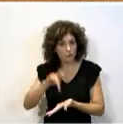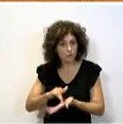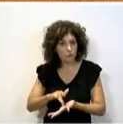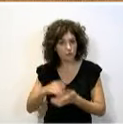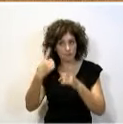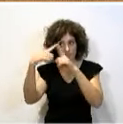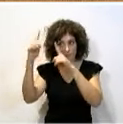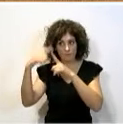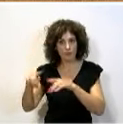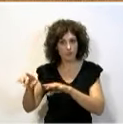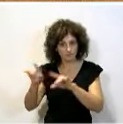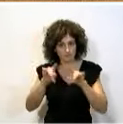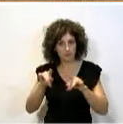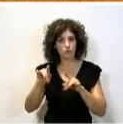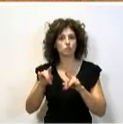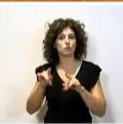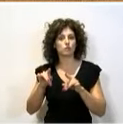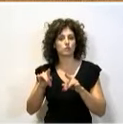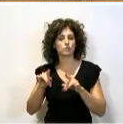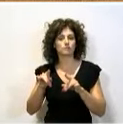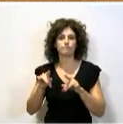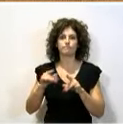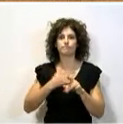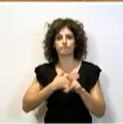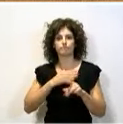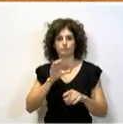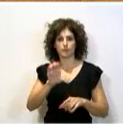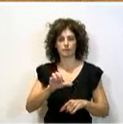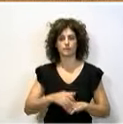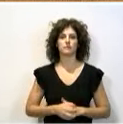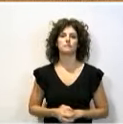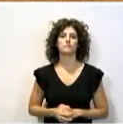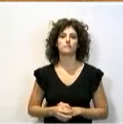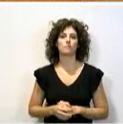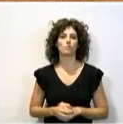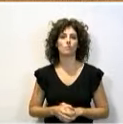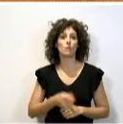distintos territorios de nuestro país. Miren,